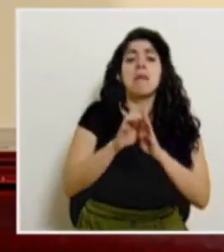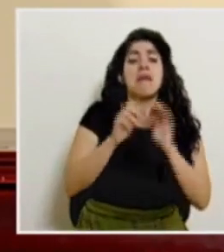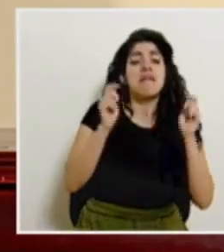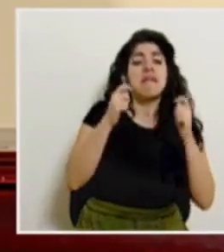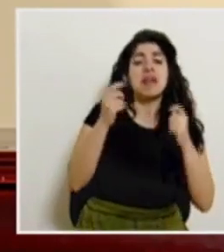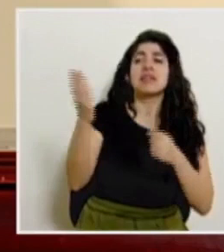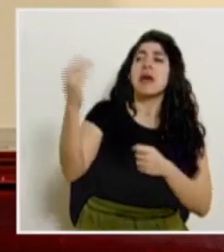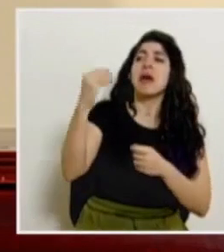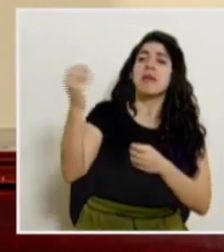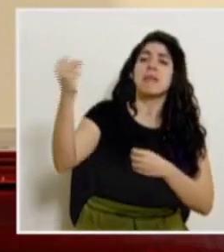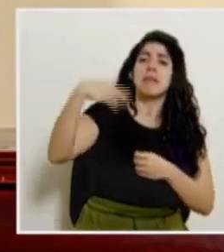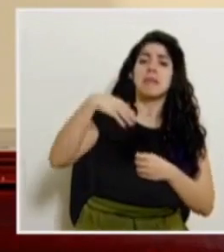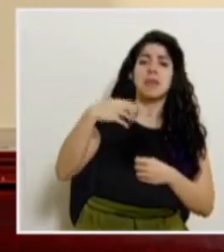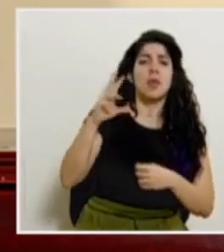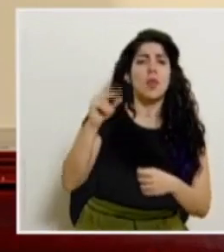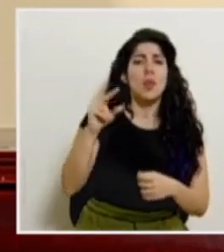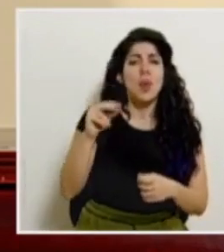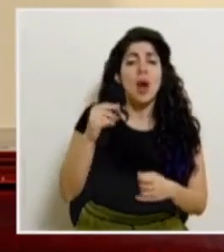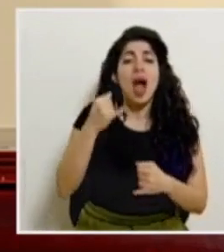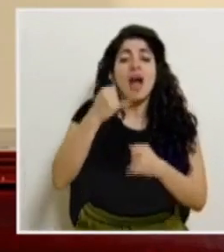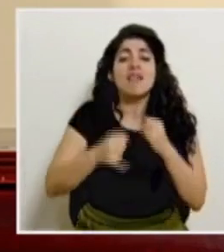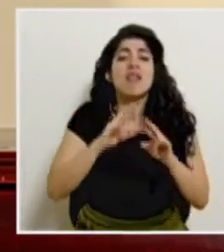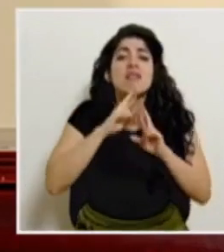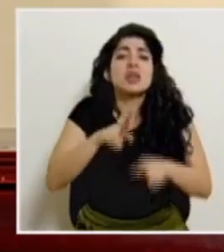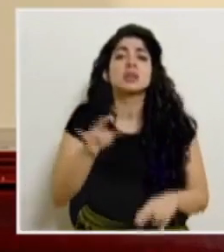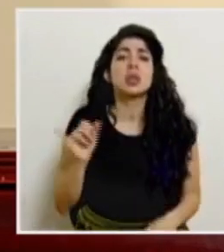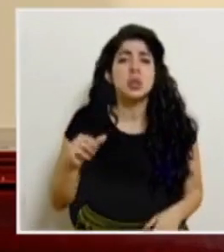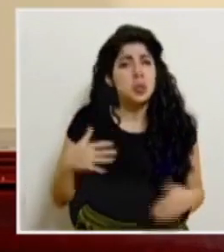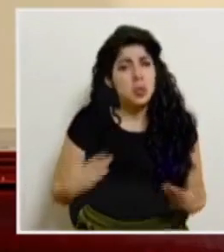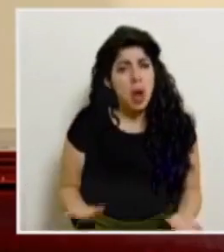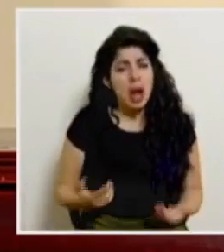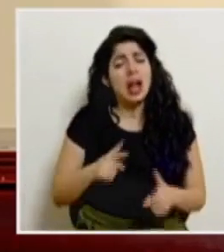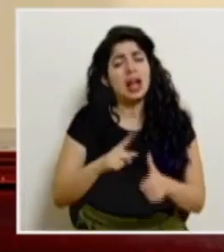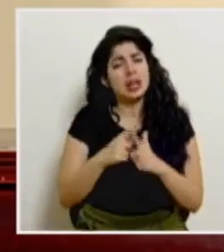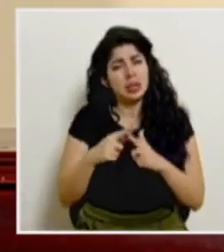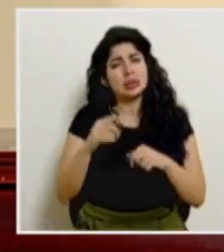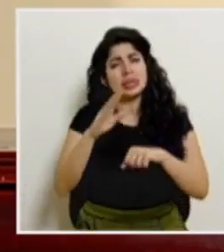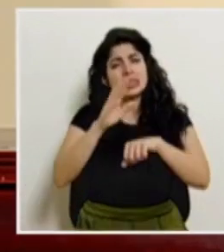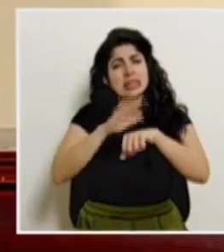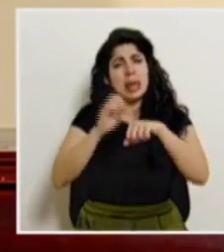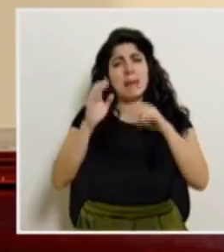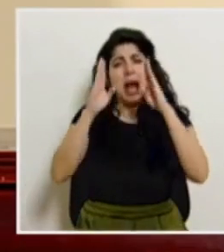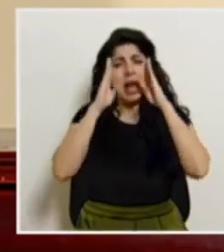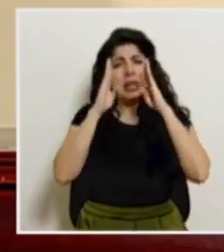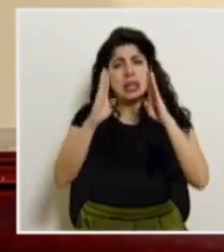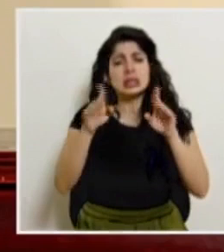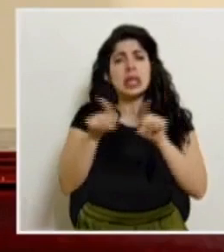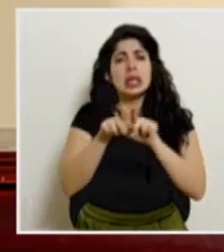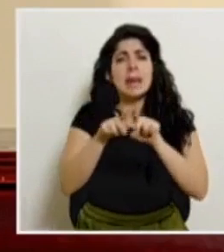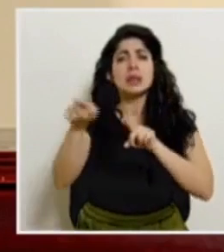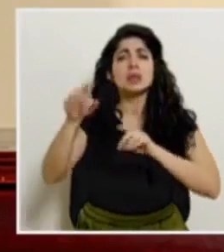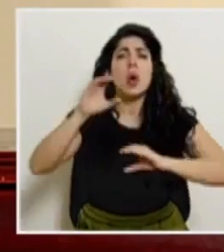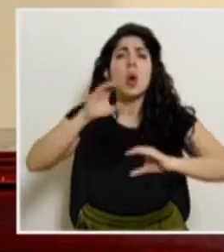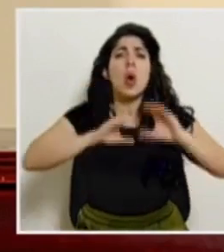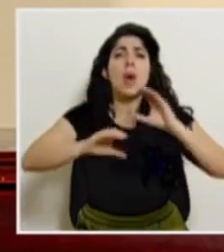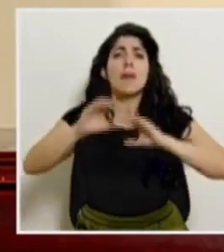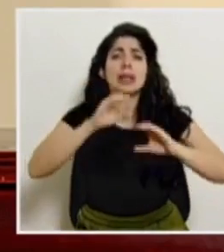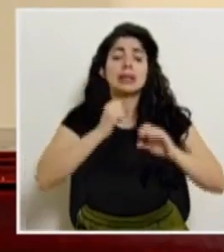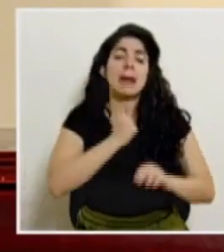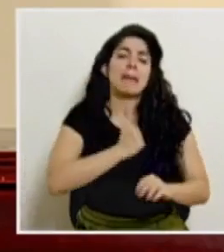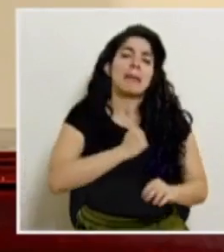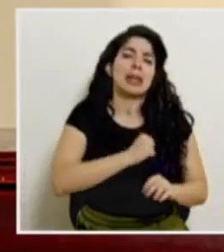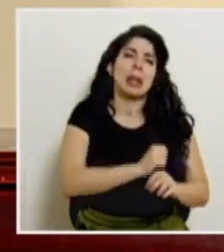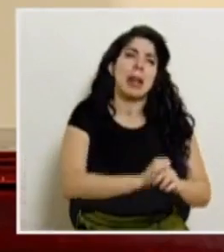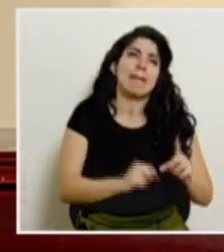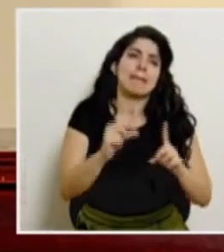exprés porque al final el resultado es exactamente el mismo entonces llamamos también la atención a esos comerciantes perdónenme el